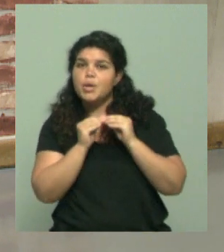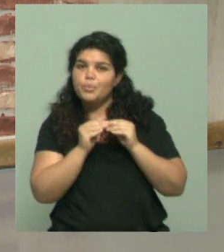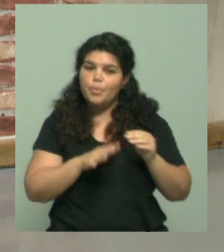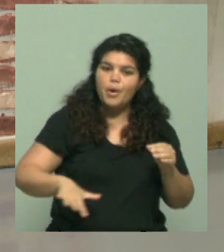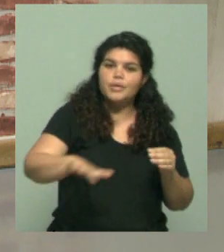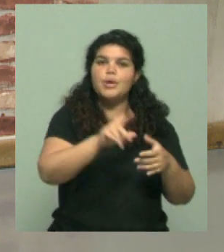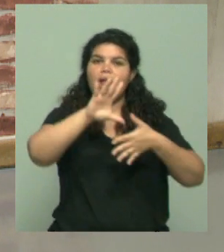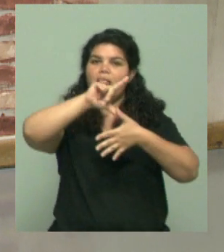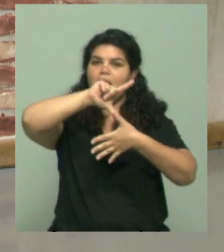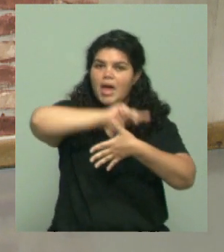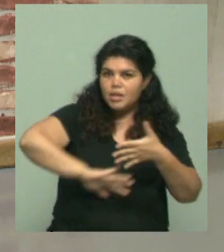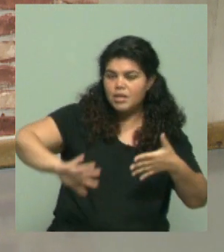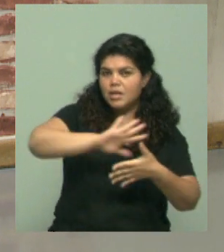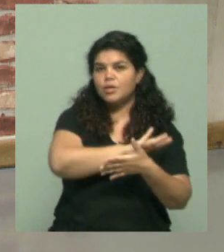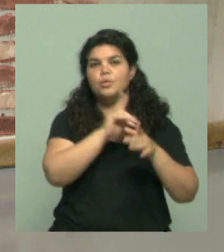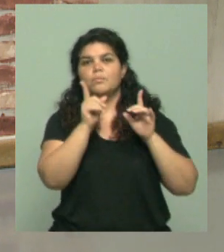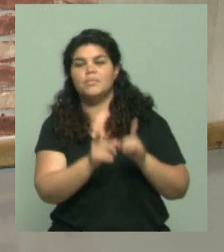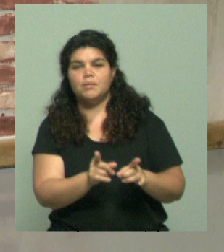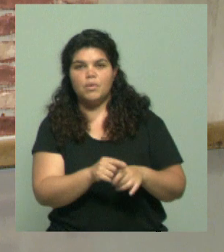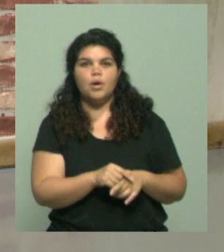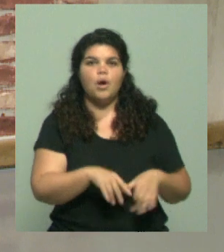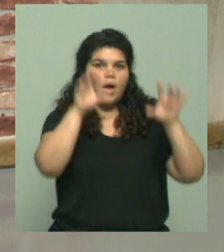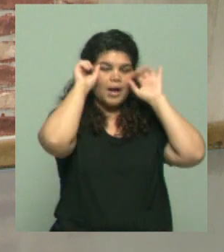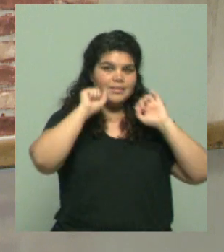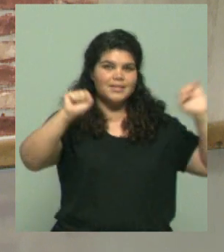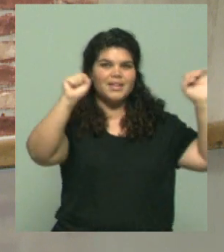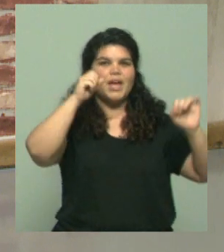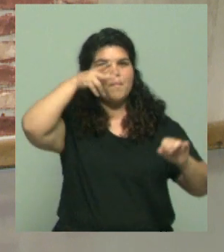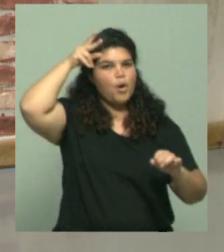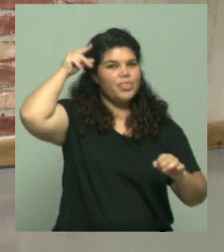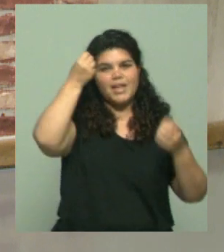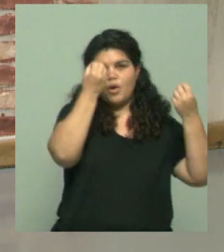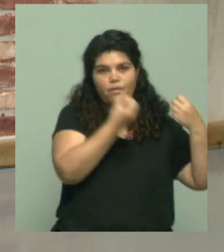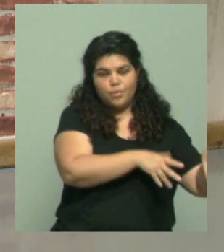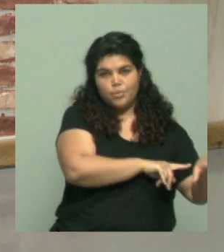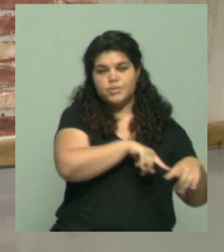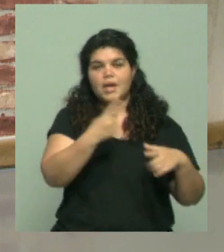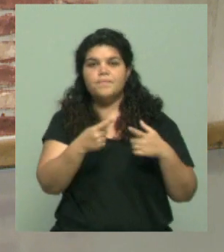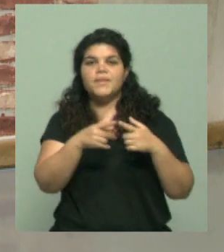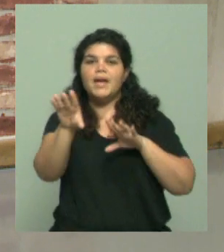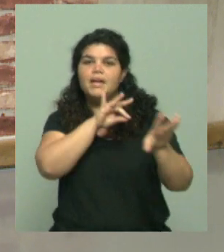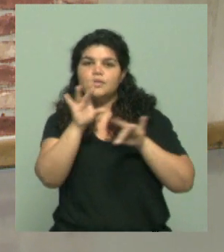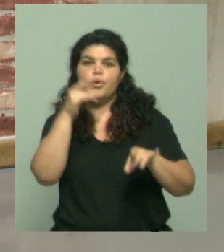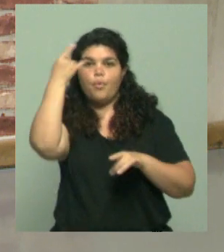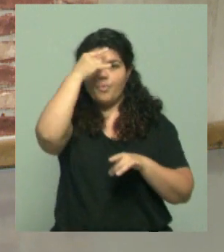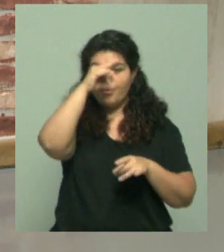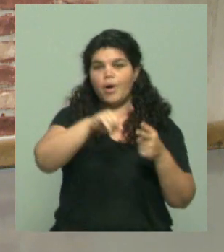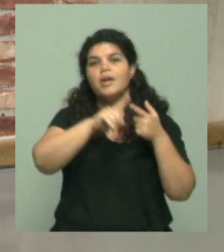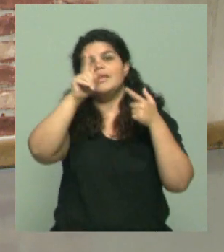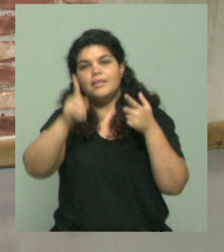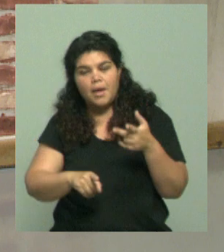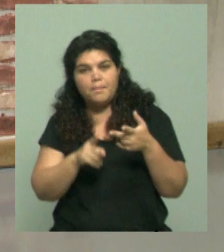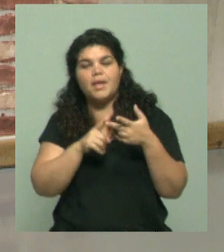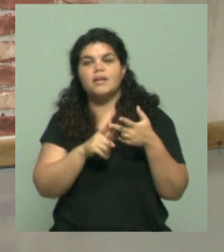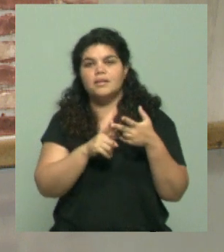latinoamericano, hablando de la salida de Mondino de la Cancillería, de las elecciones en Uruguay, y también de este camino que se está haciendo en estos